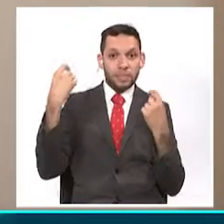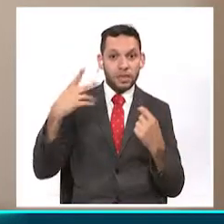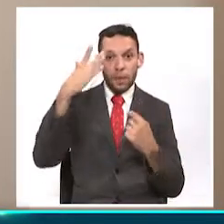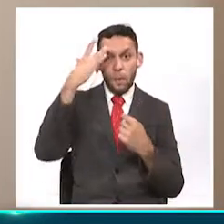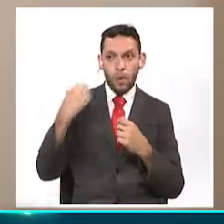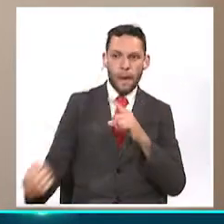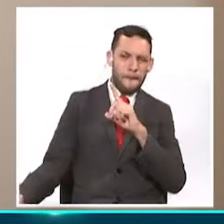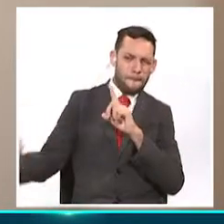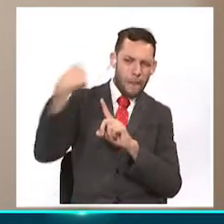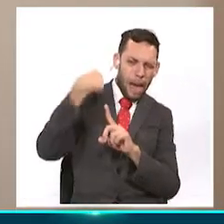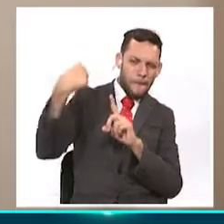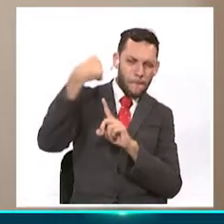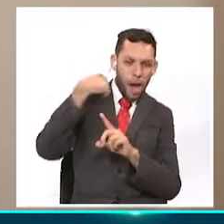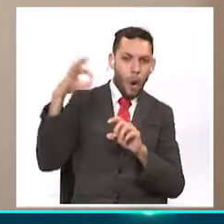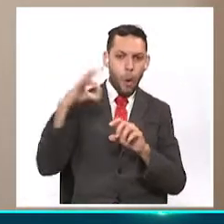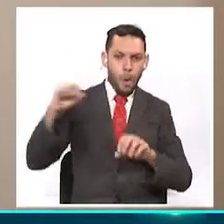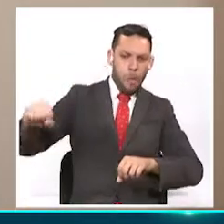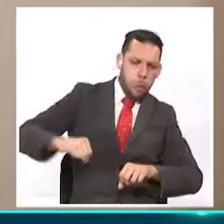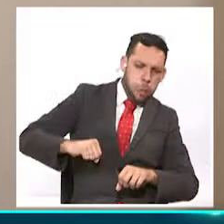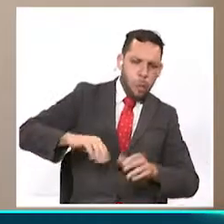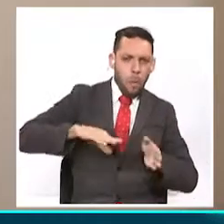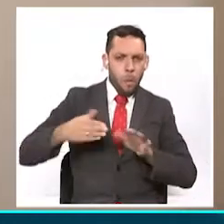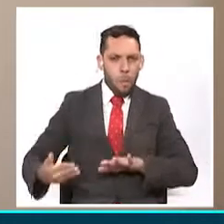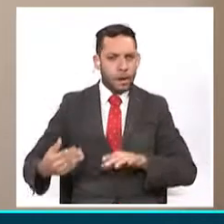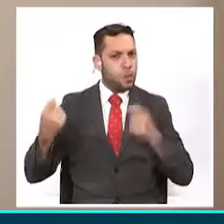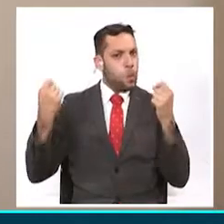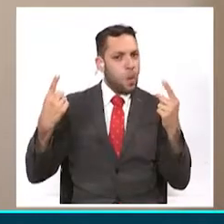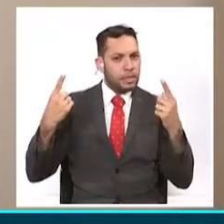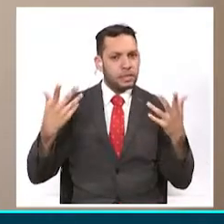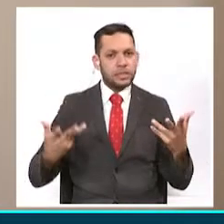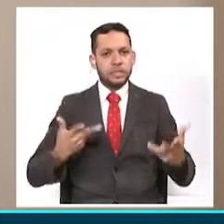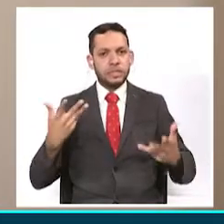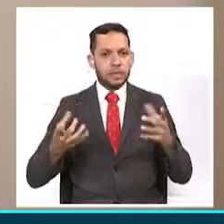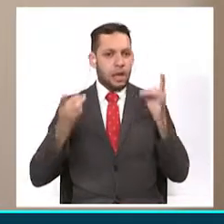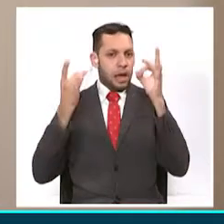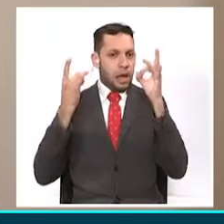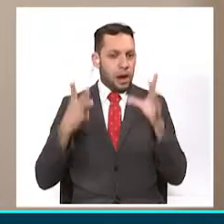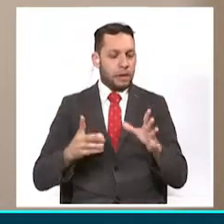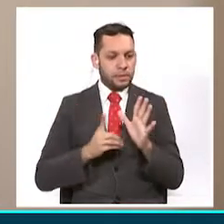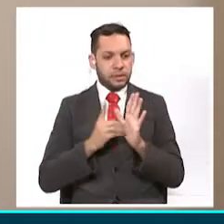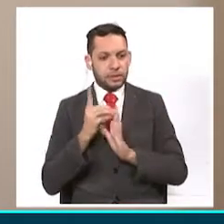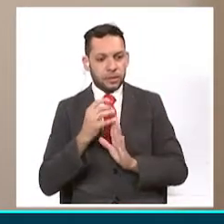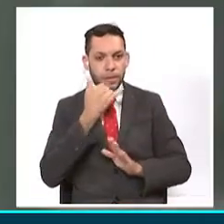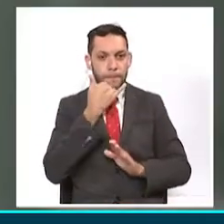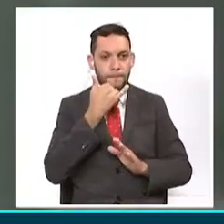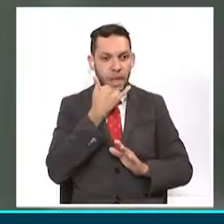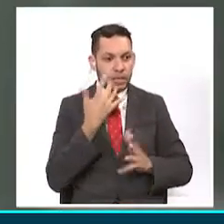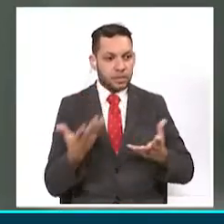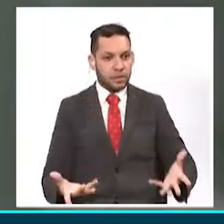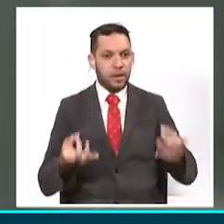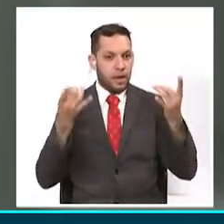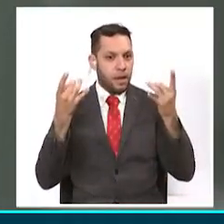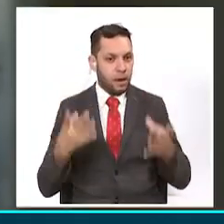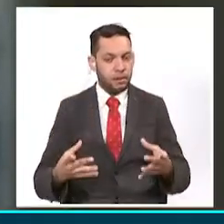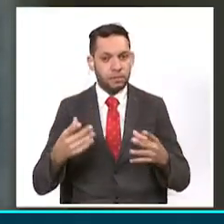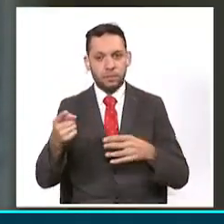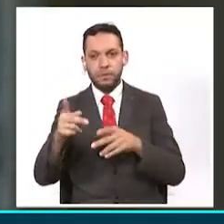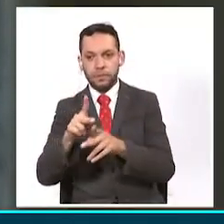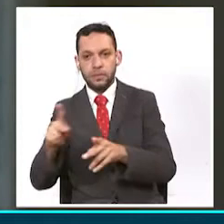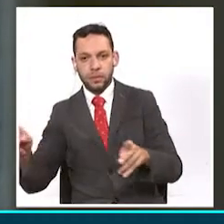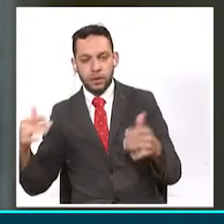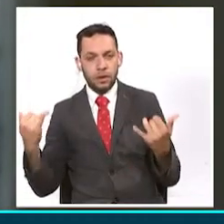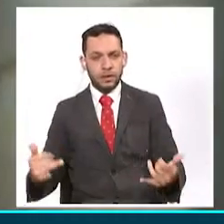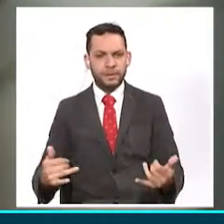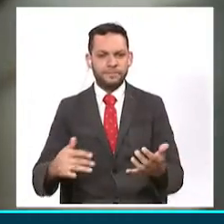que no está en su libre consentimiento, ni está en su desarrollo como para saber qué es lo que está pasando. Lo más alarmante es que este